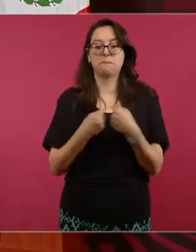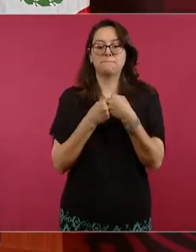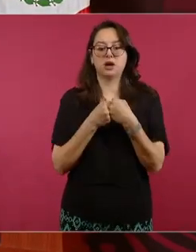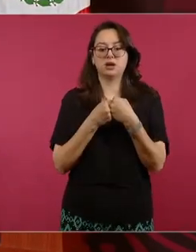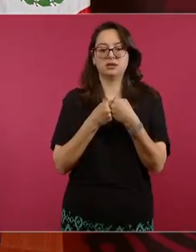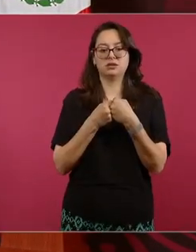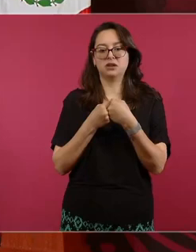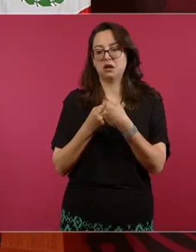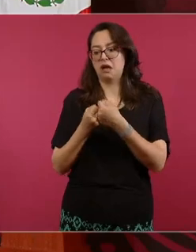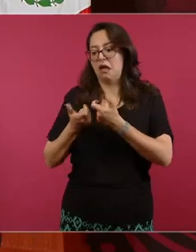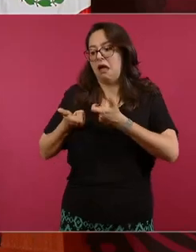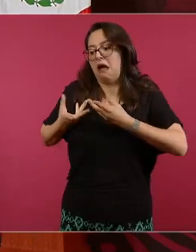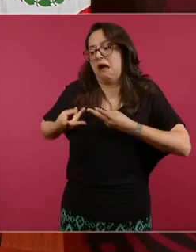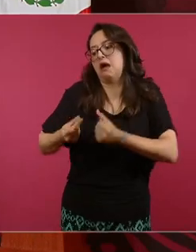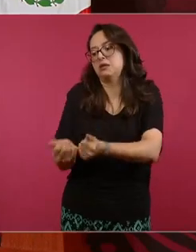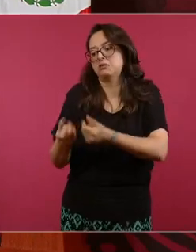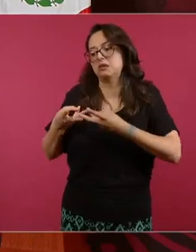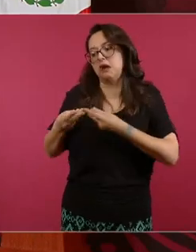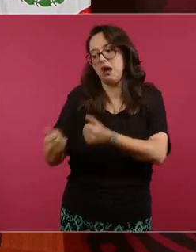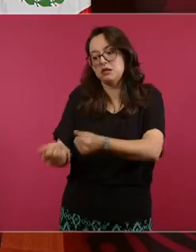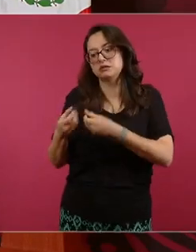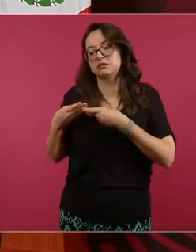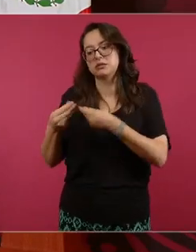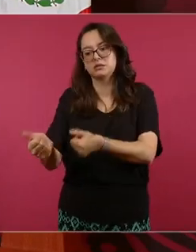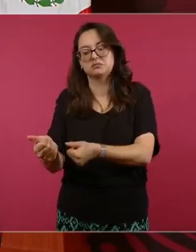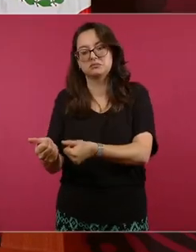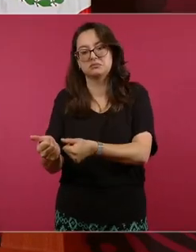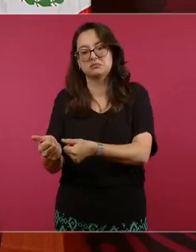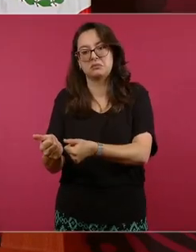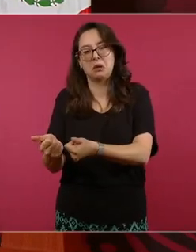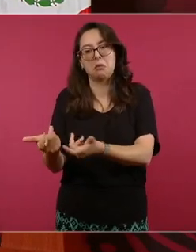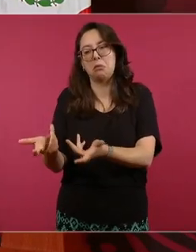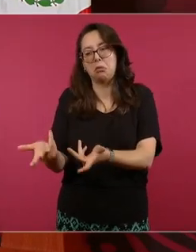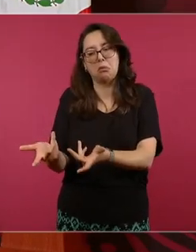es lo que viene de lejos es el México profundo